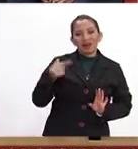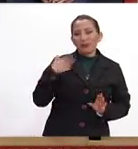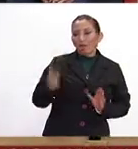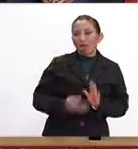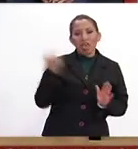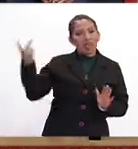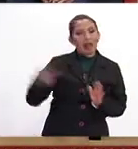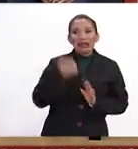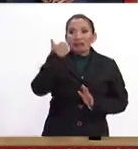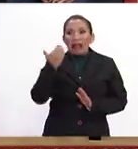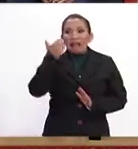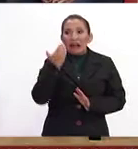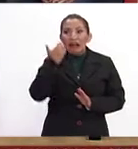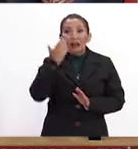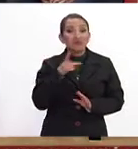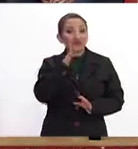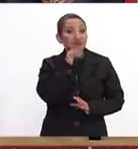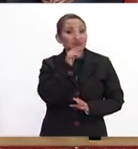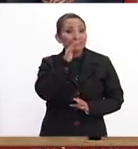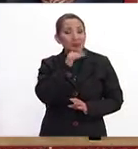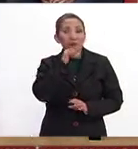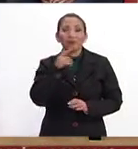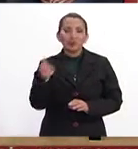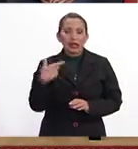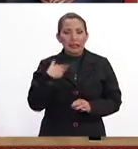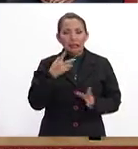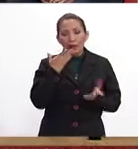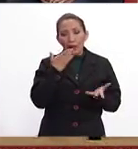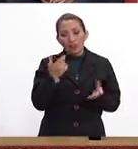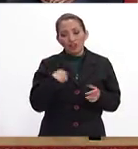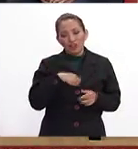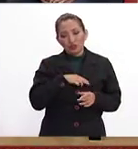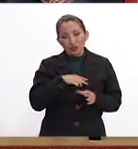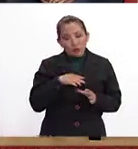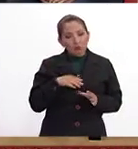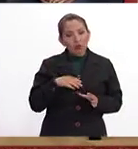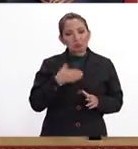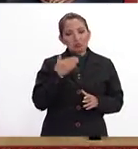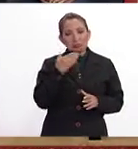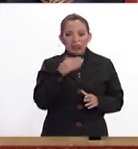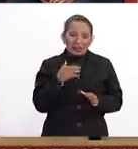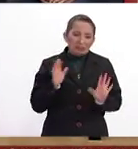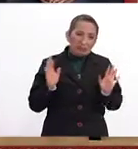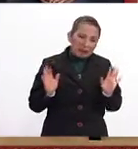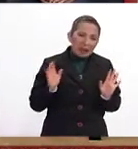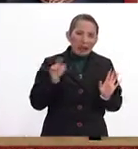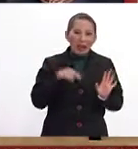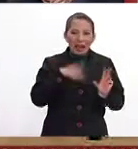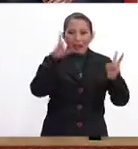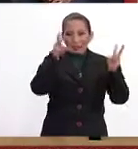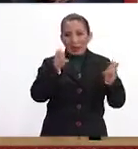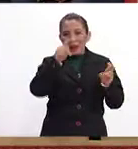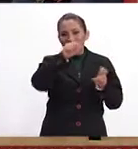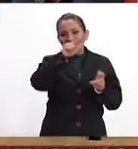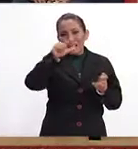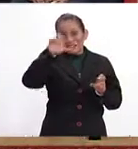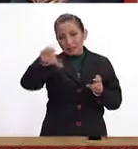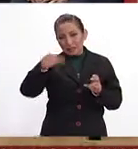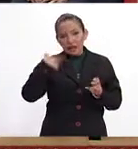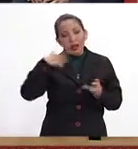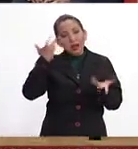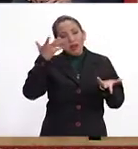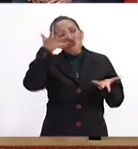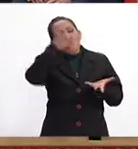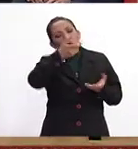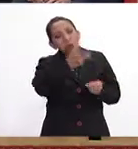y creo que es algo que para fortuna nos, pues nos viene bien, ¿no? Tanto en, ya hemos tratado aquí el tema del TLC, qué expectativas